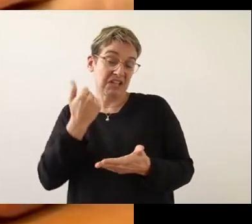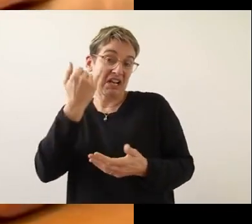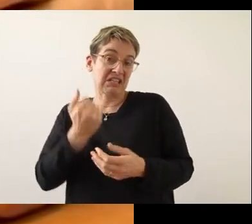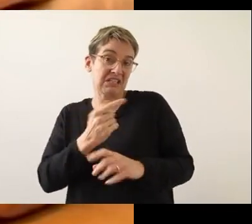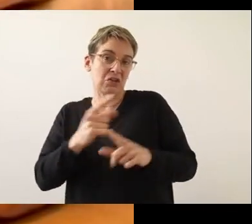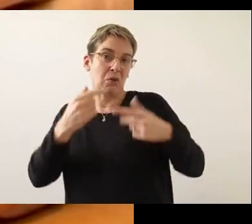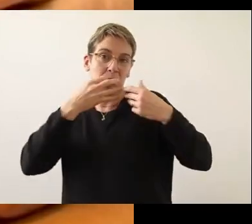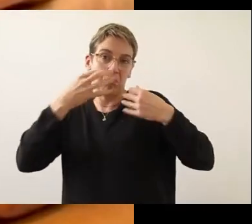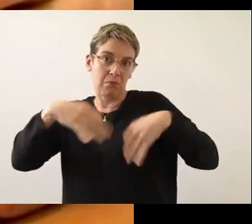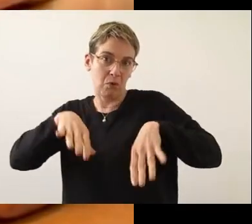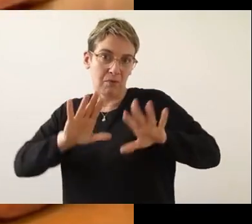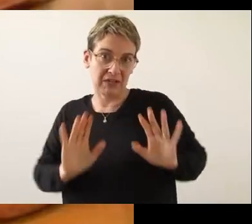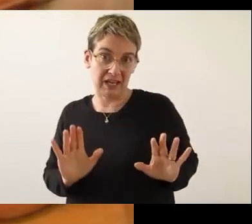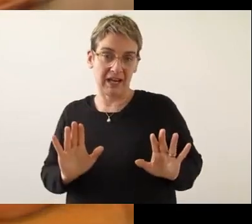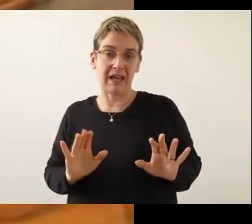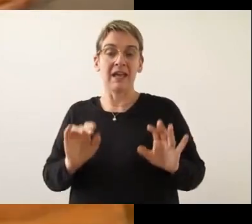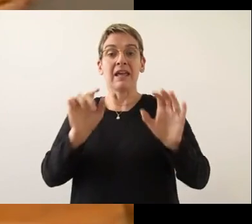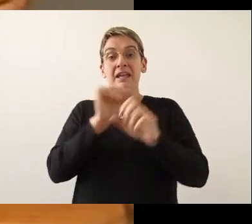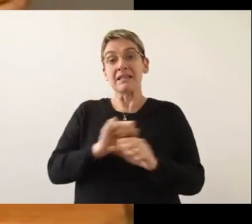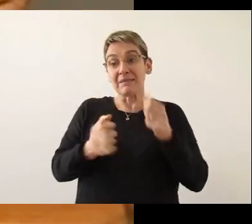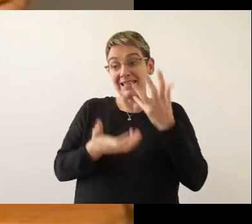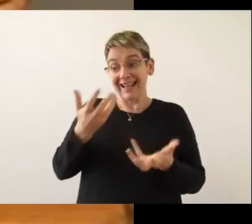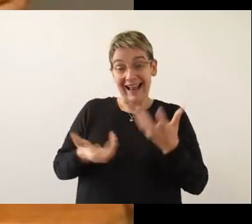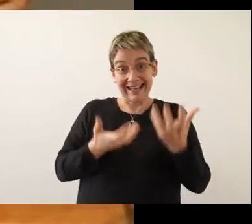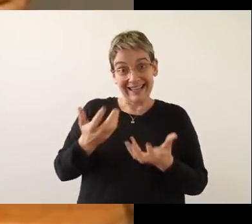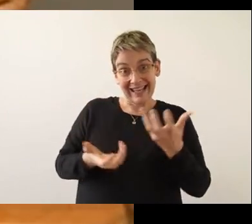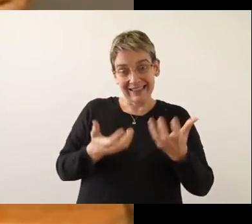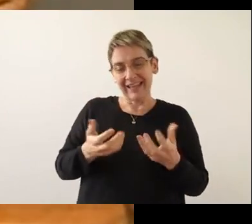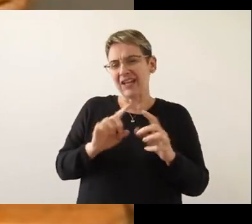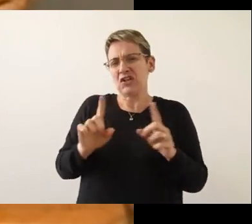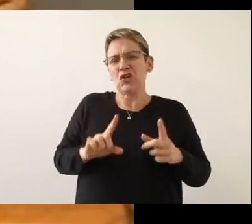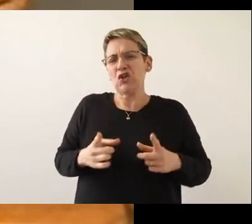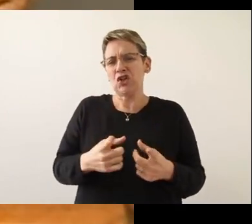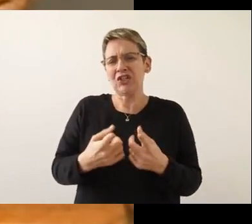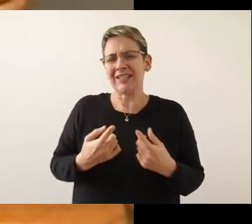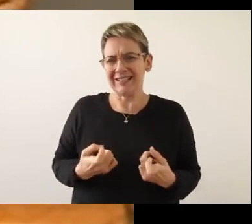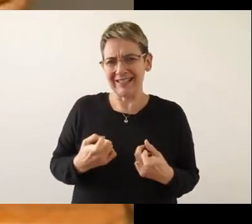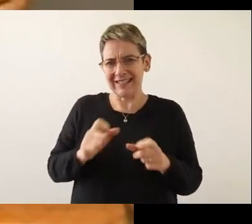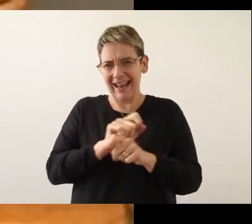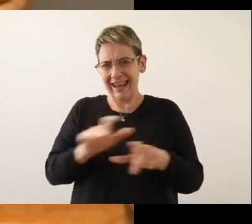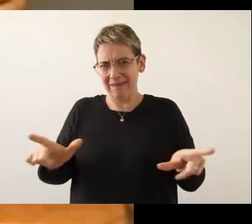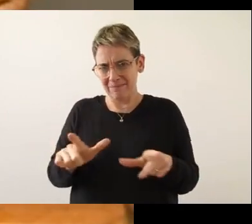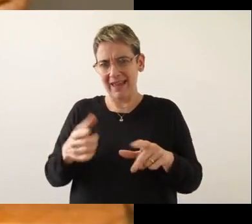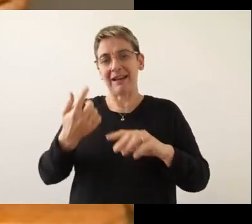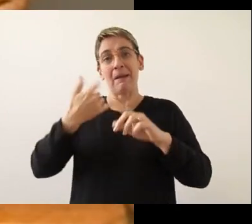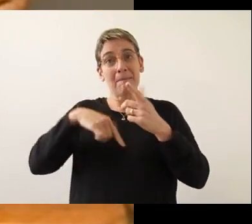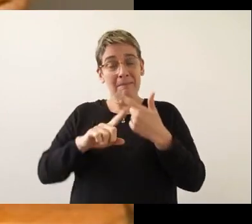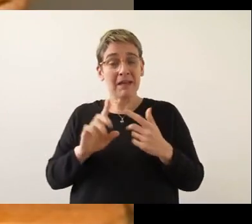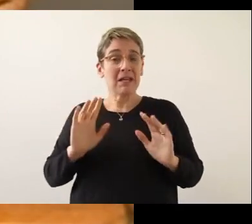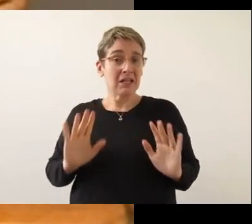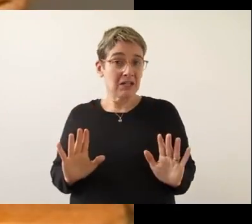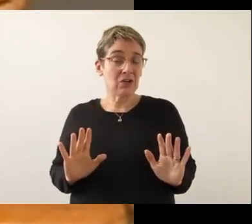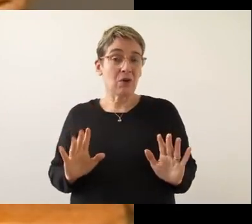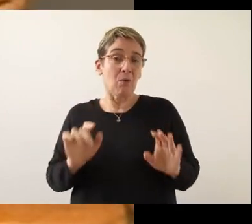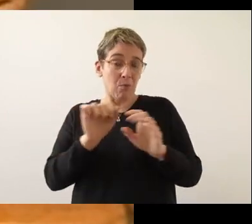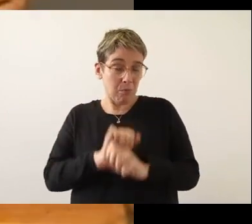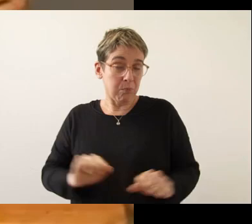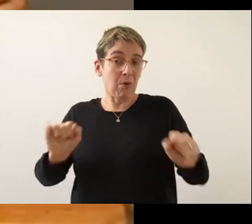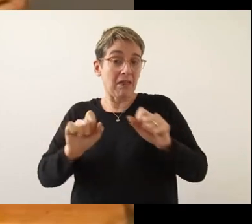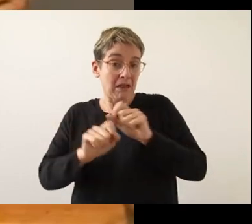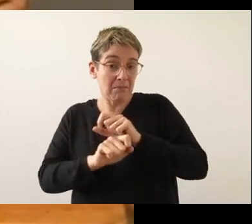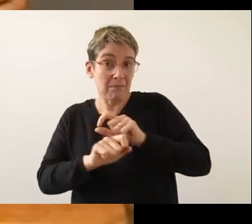o no al envasar. Si se envasa en caliente, no necesita esterilizarse, de lo contrario,